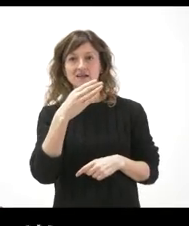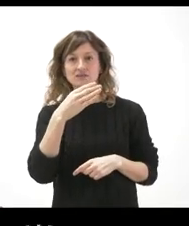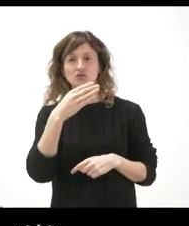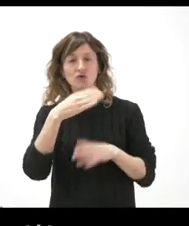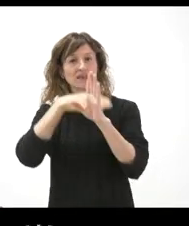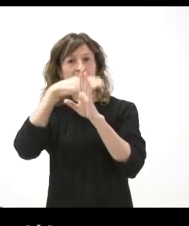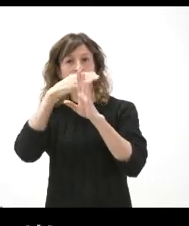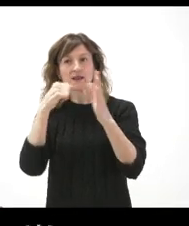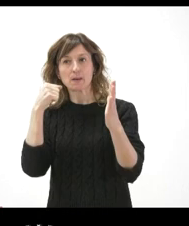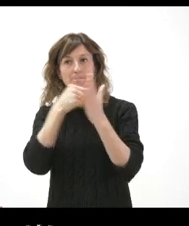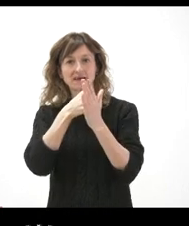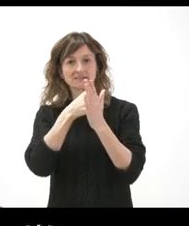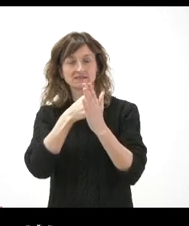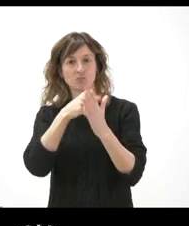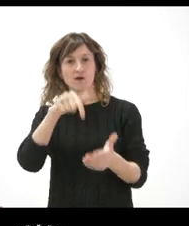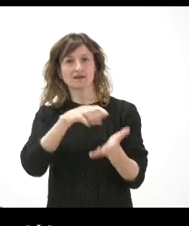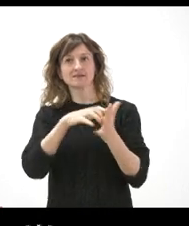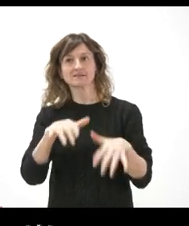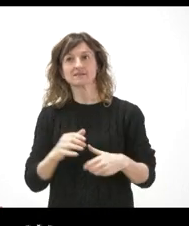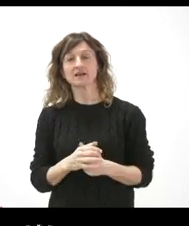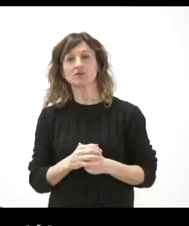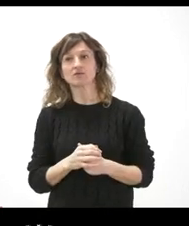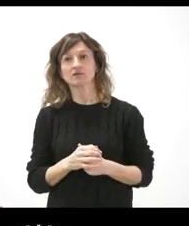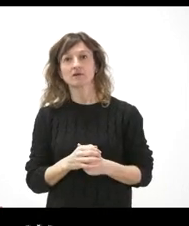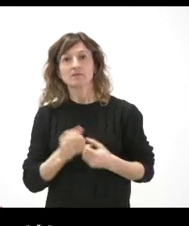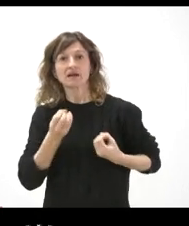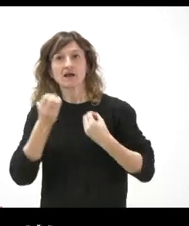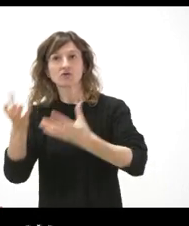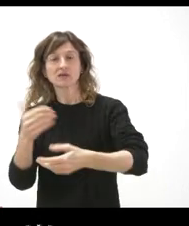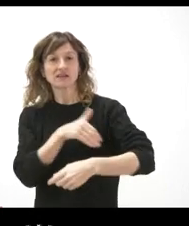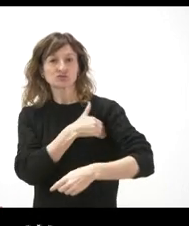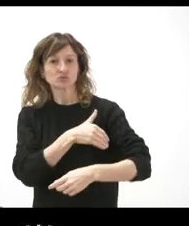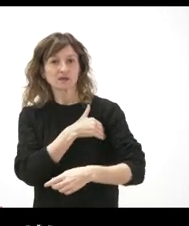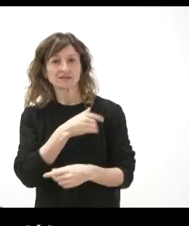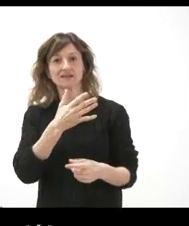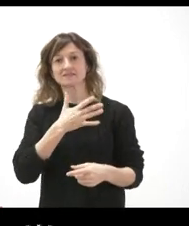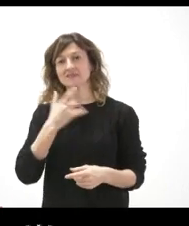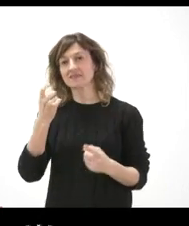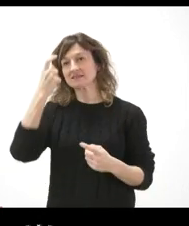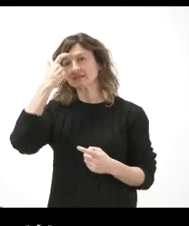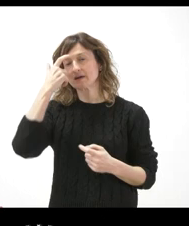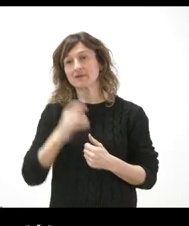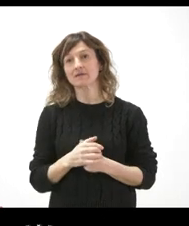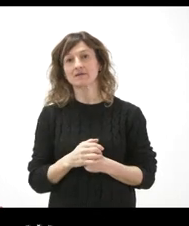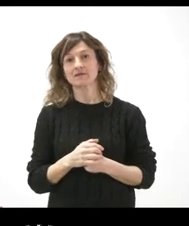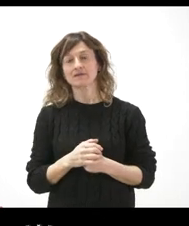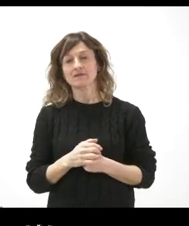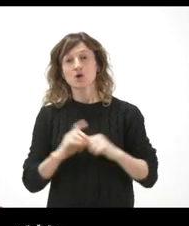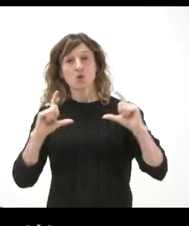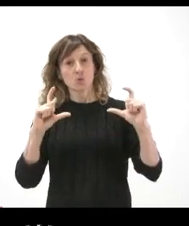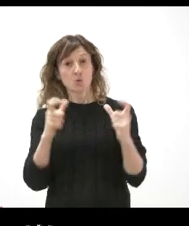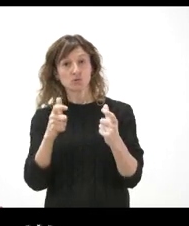los niveles máximos, entiendo que, por trasladárselo a los estudiantes, que son los que se van a examinar al fin y al cabo, entiendo que la Junta